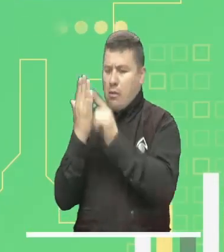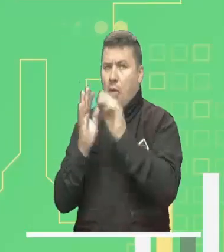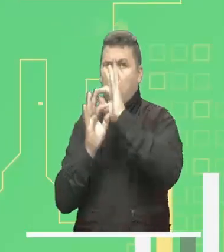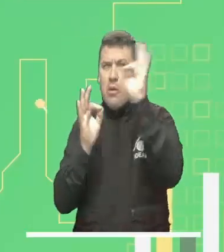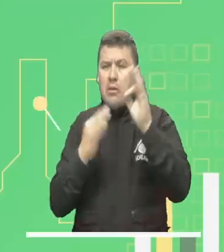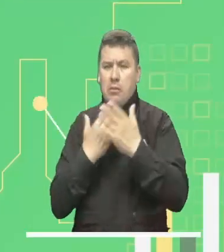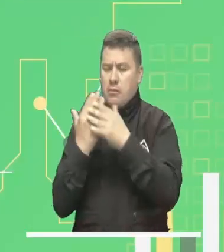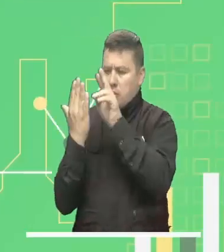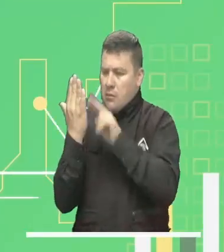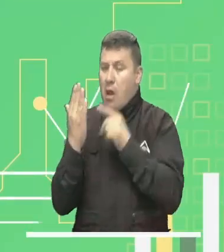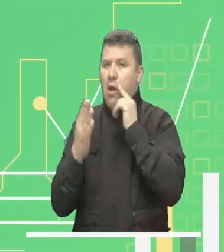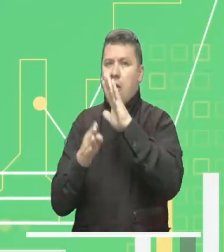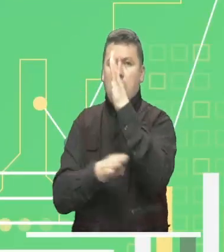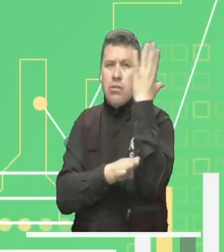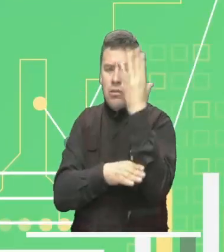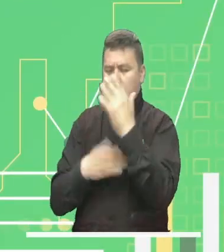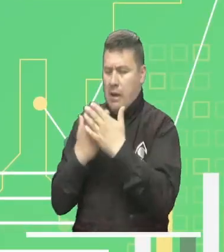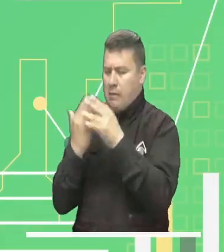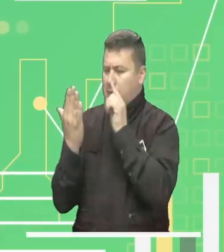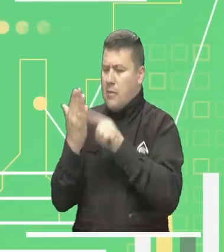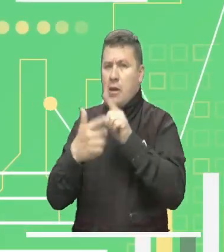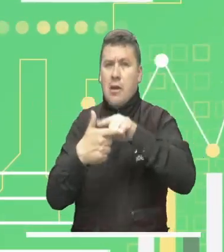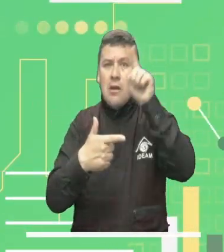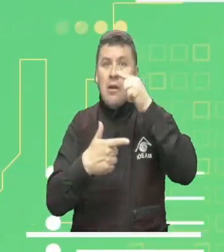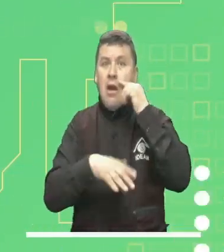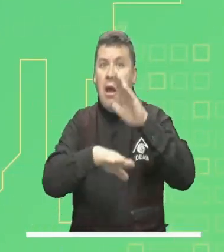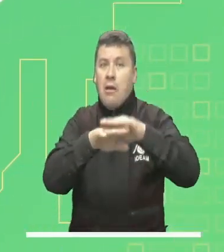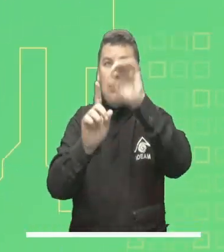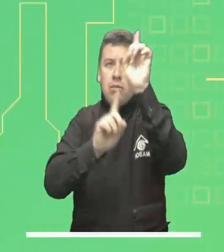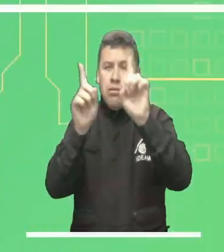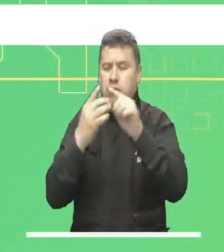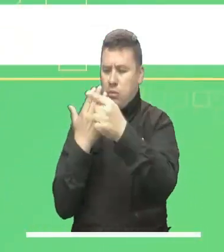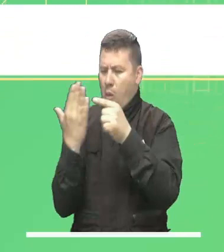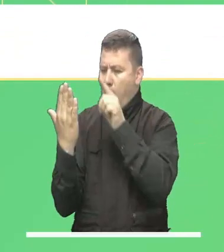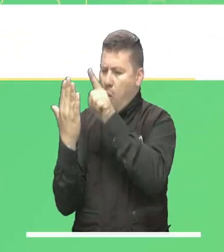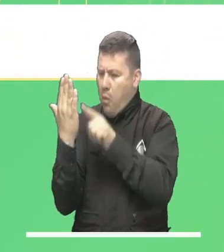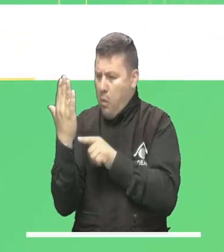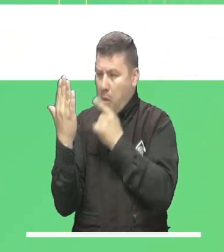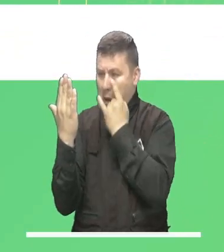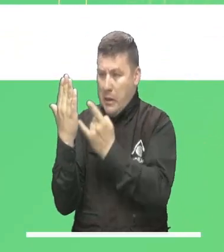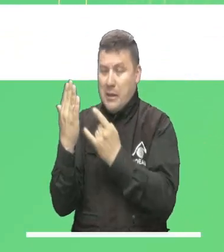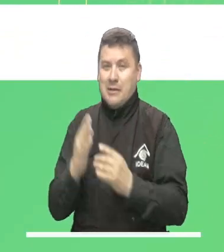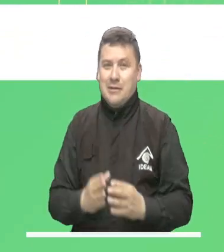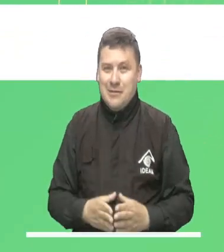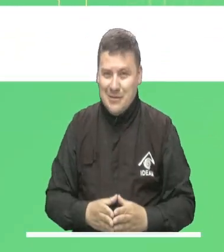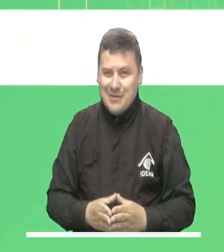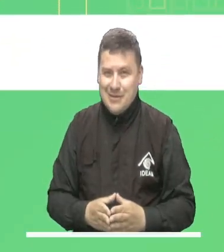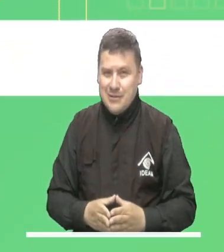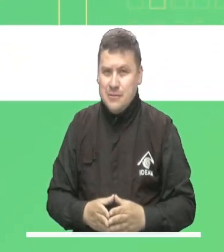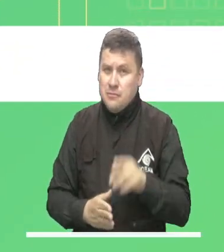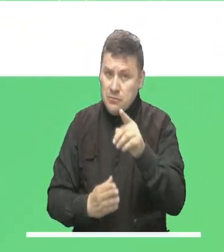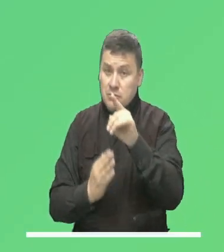detallada a nivel municipal, cifras de deforestación, estadísticas de rayos y otros datos de interés.